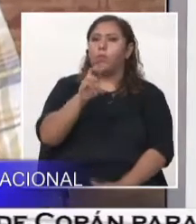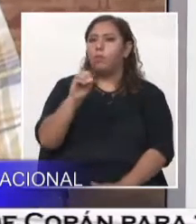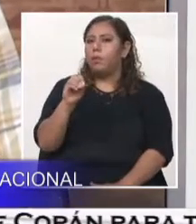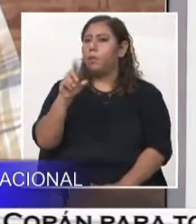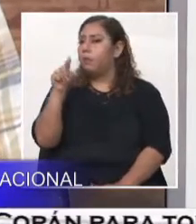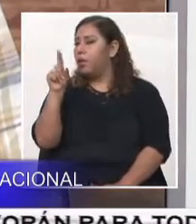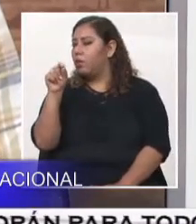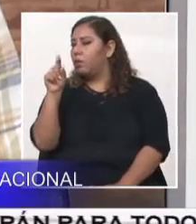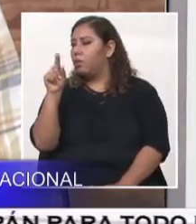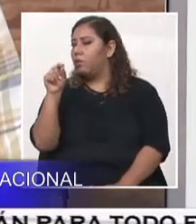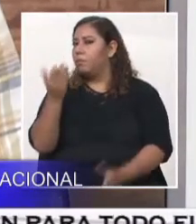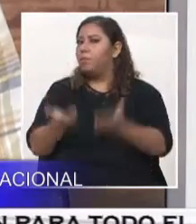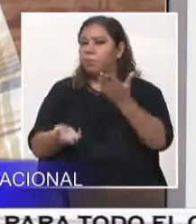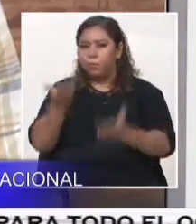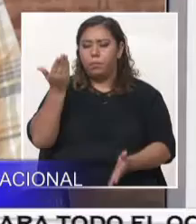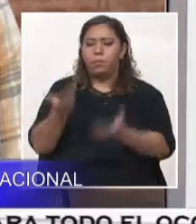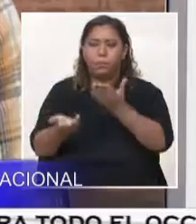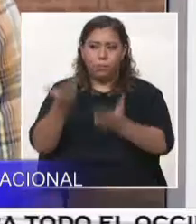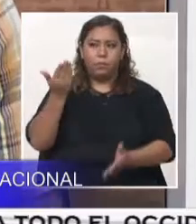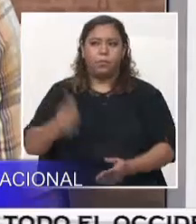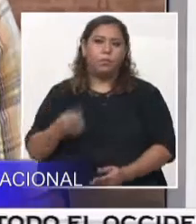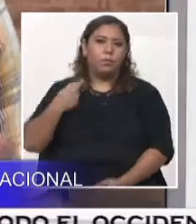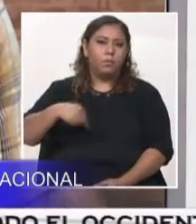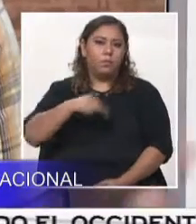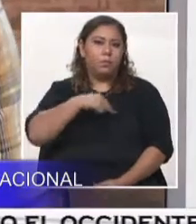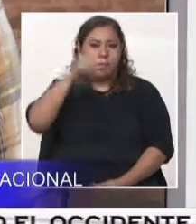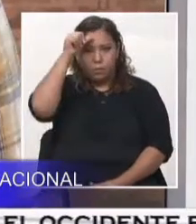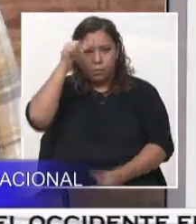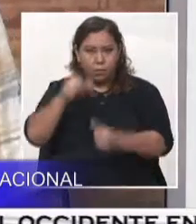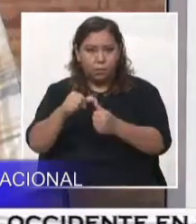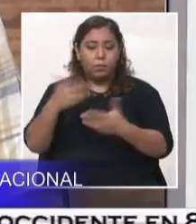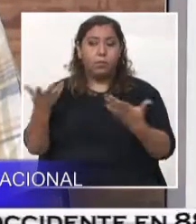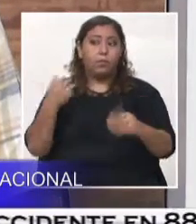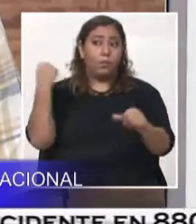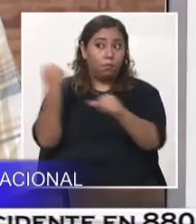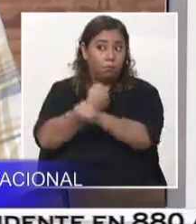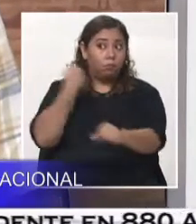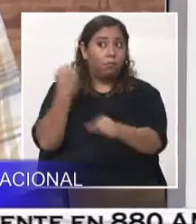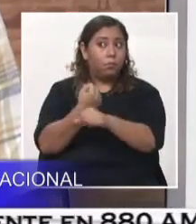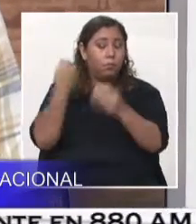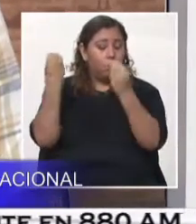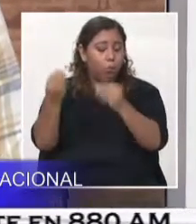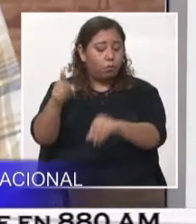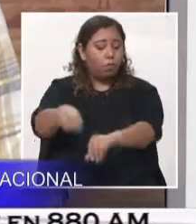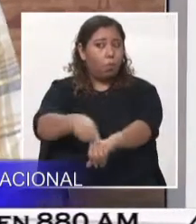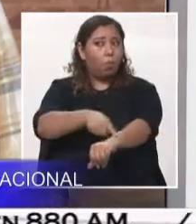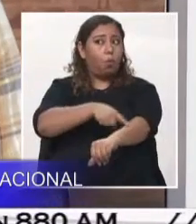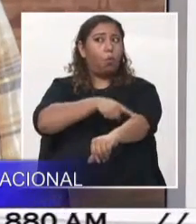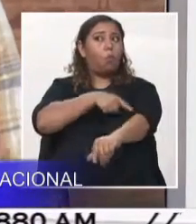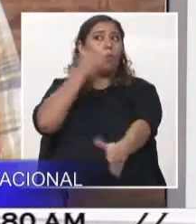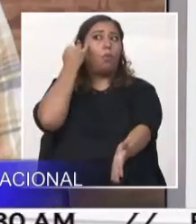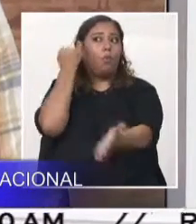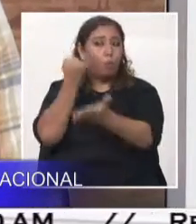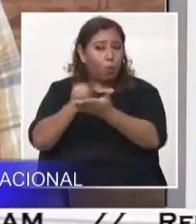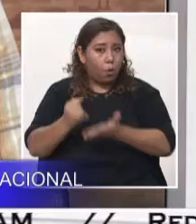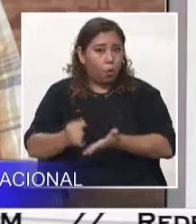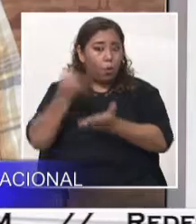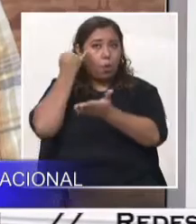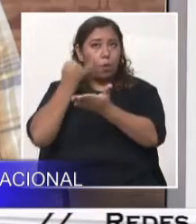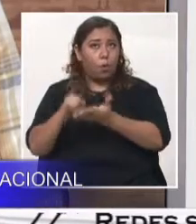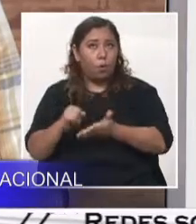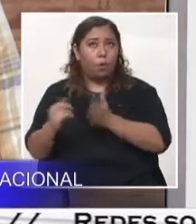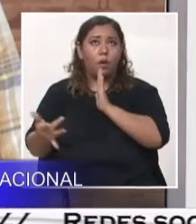una fecha probable. Recordemos que estos son procesos de investigación largos, en los cuales la herramienta tecnológica,